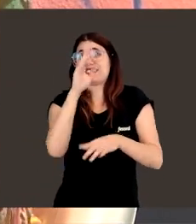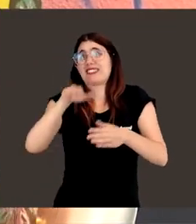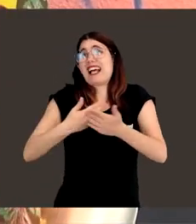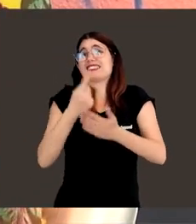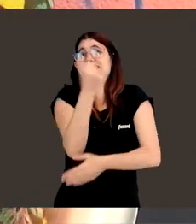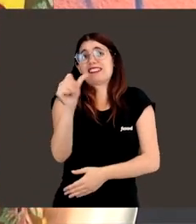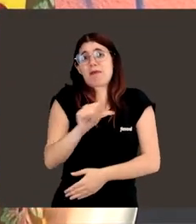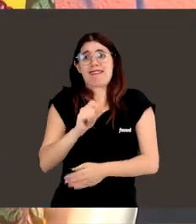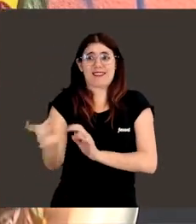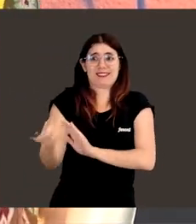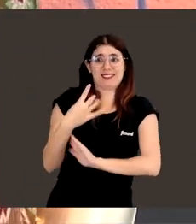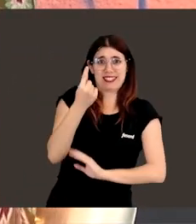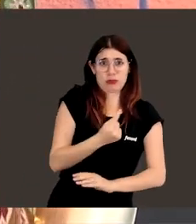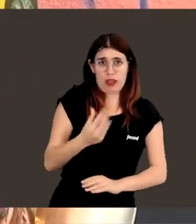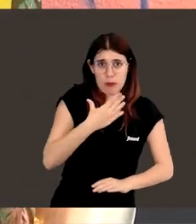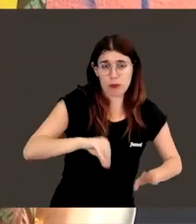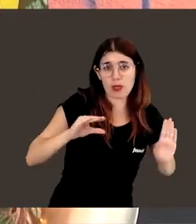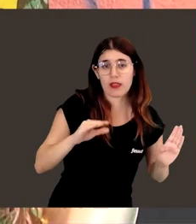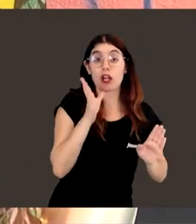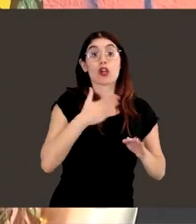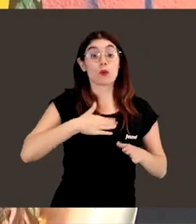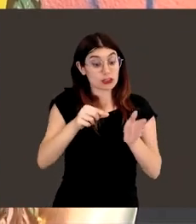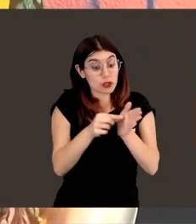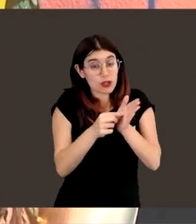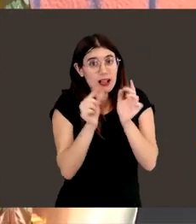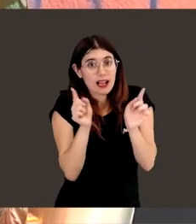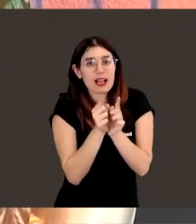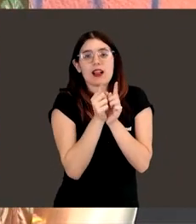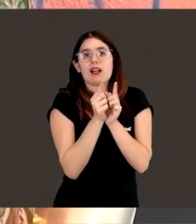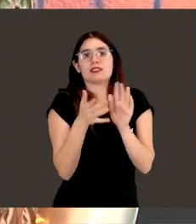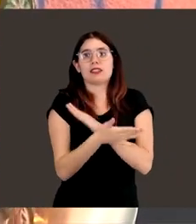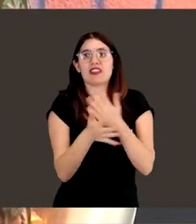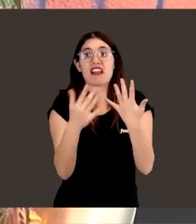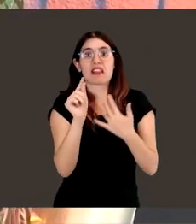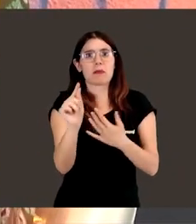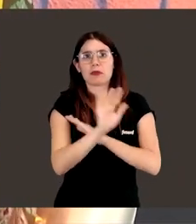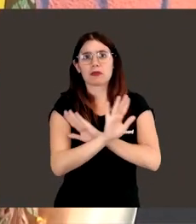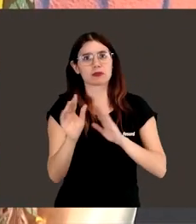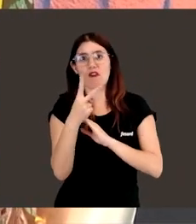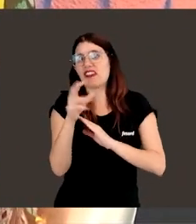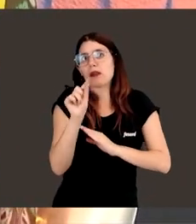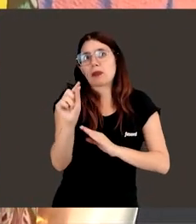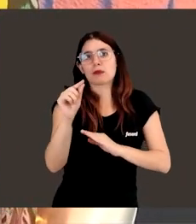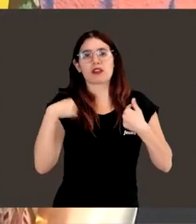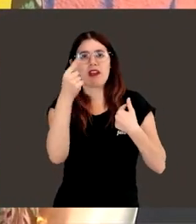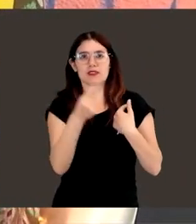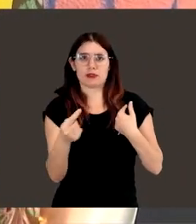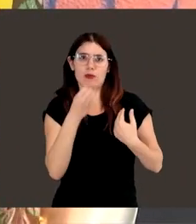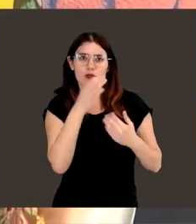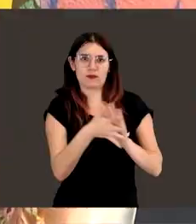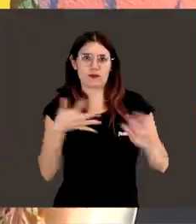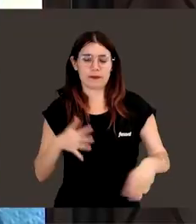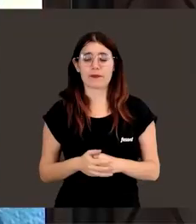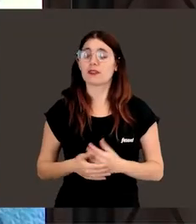en recibir los resultados. Con nuestros dispositivos sería cuestión 10, 15 minutos, 20 minutos tener el resultado. ¿Y cuál es tu